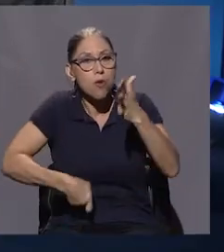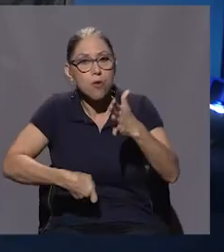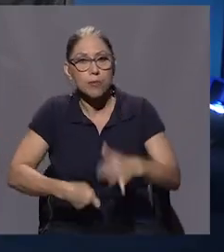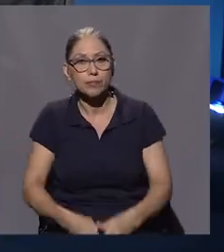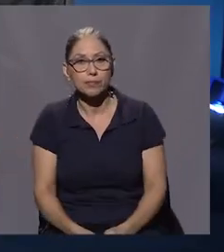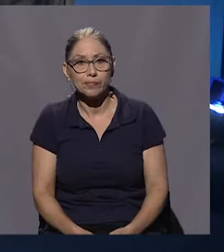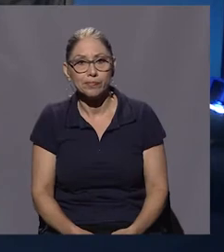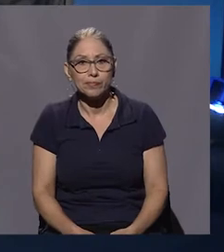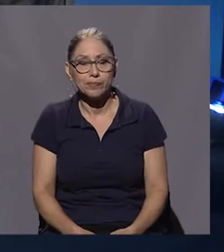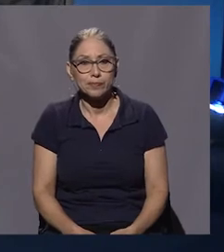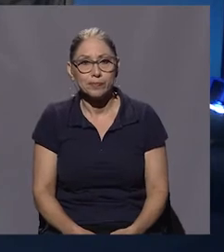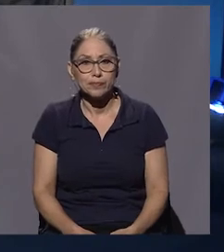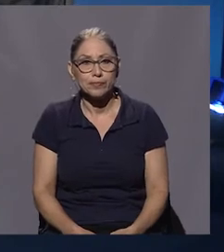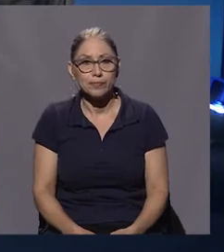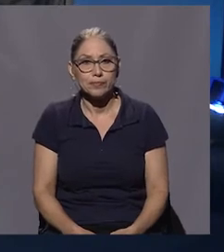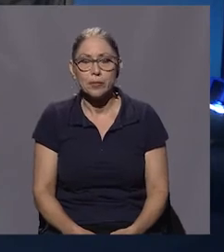dura.